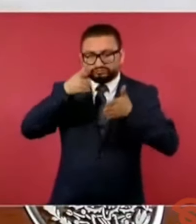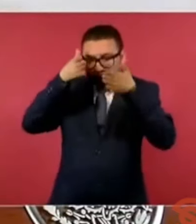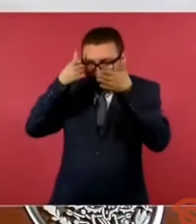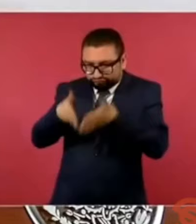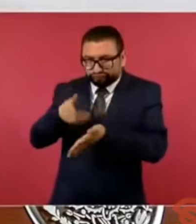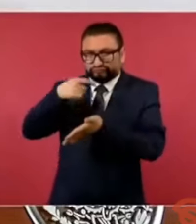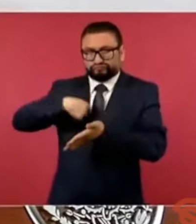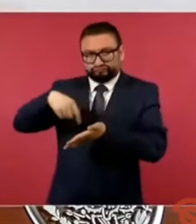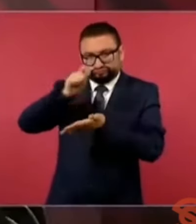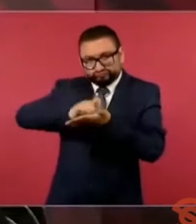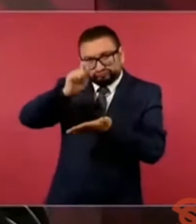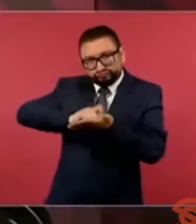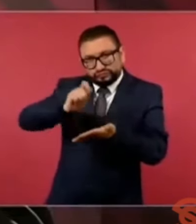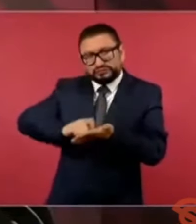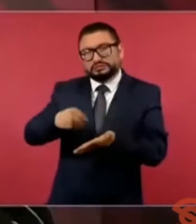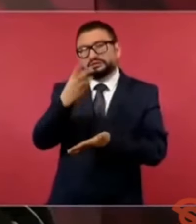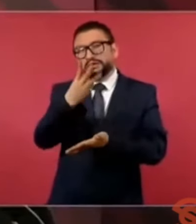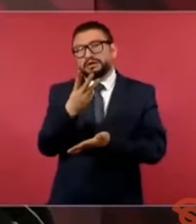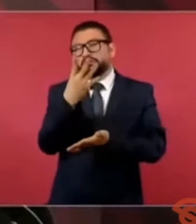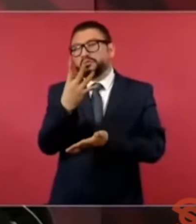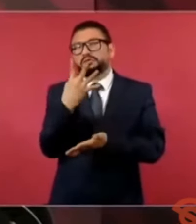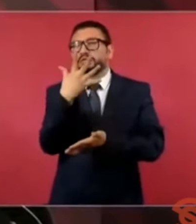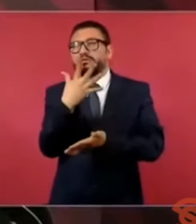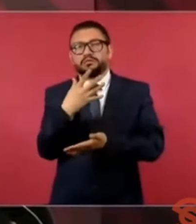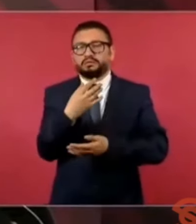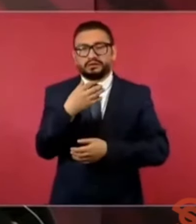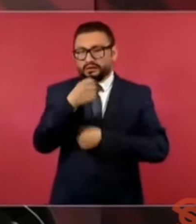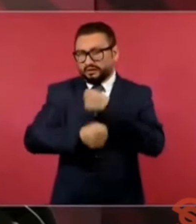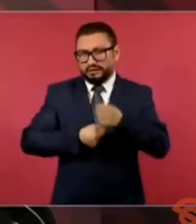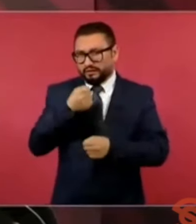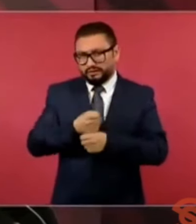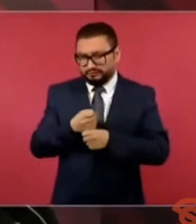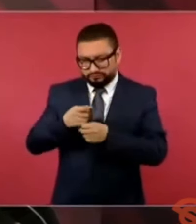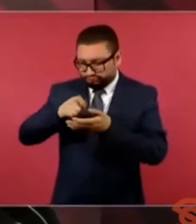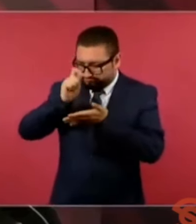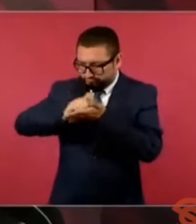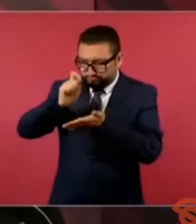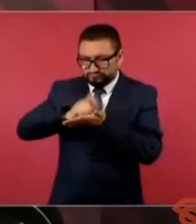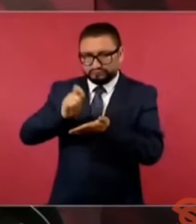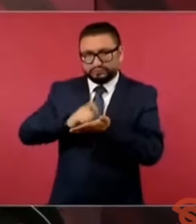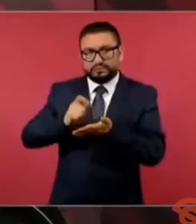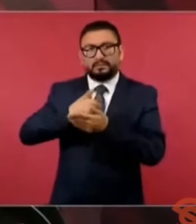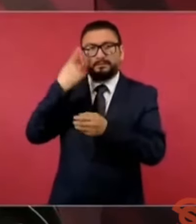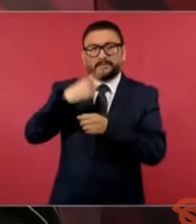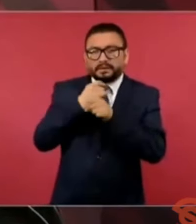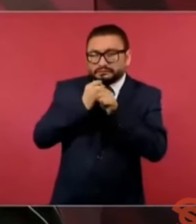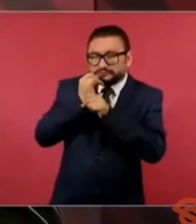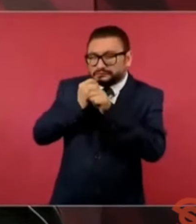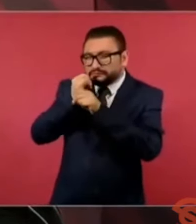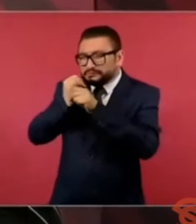3, 4 años a estudiar eso,